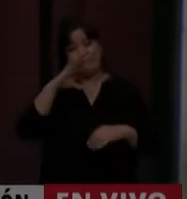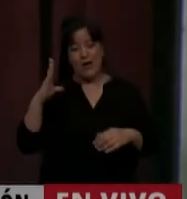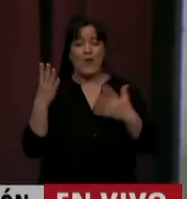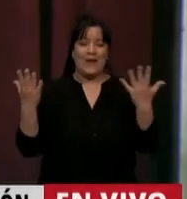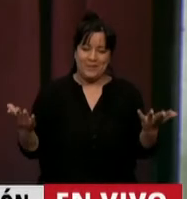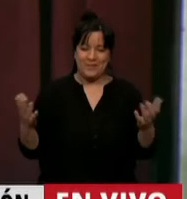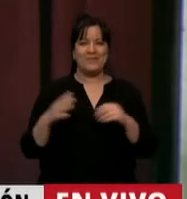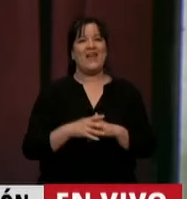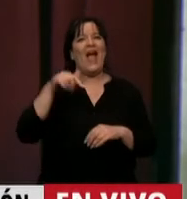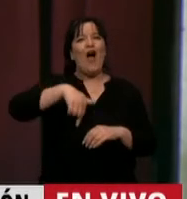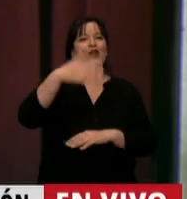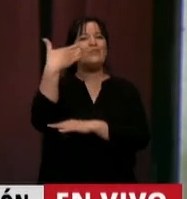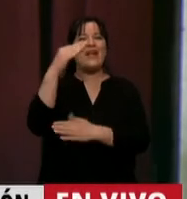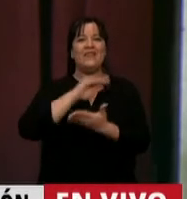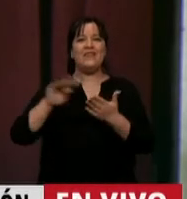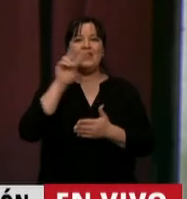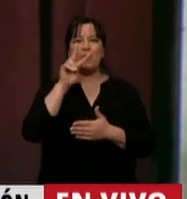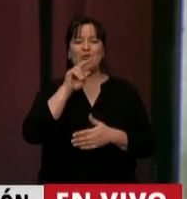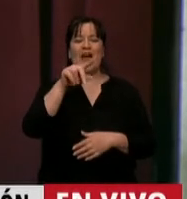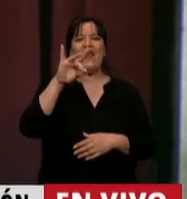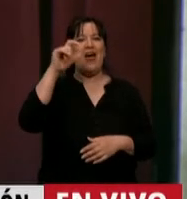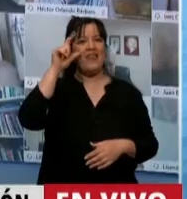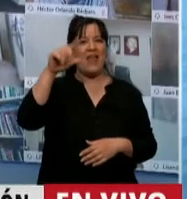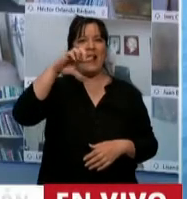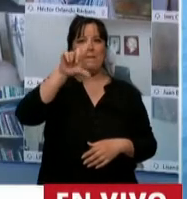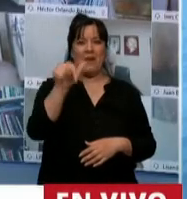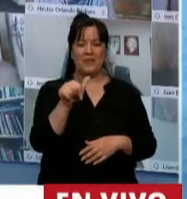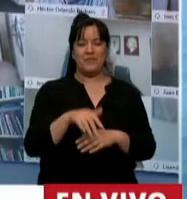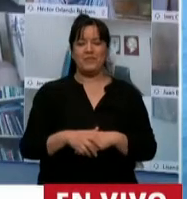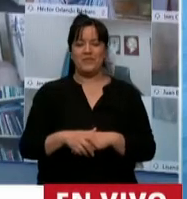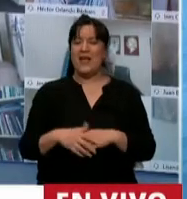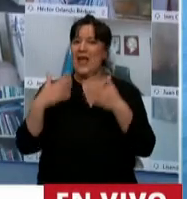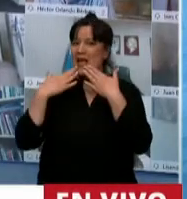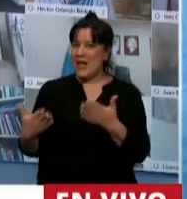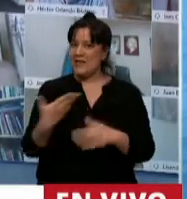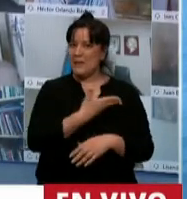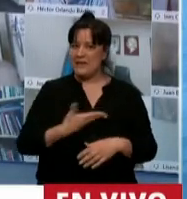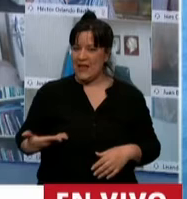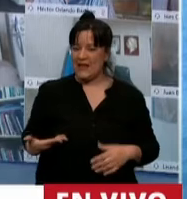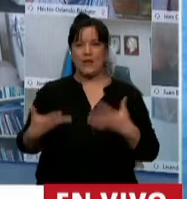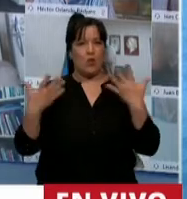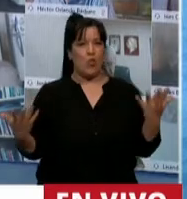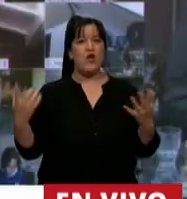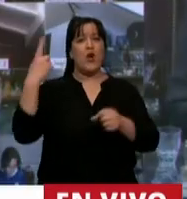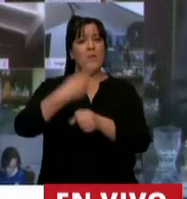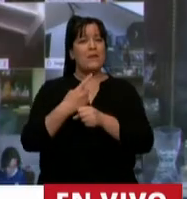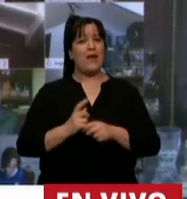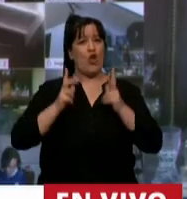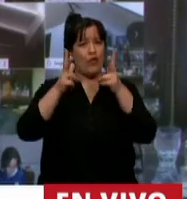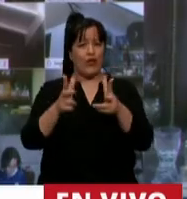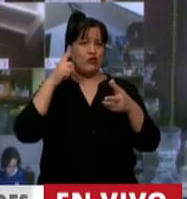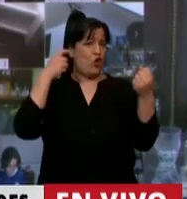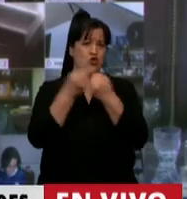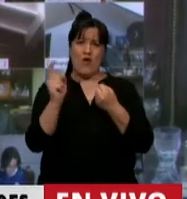En el uso de la palabra, la diputada Romina del Pla. Muchas gracias, señor Presidente. Bueno, lo primero que voy a decir es que no